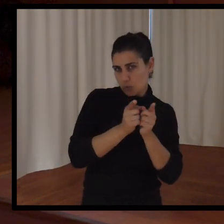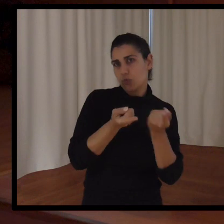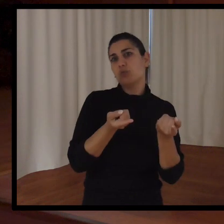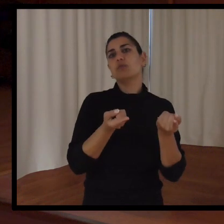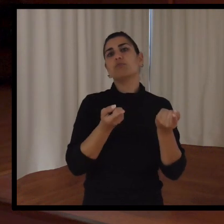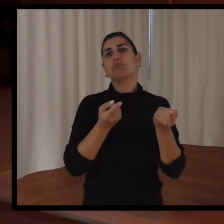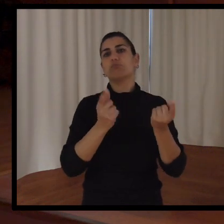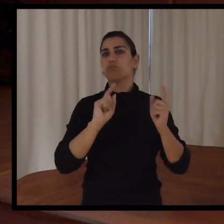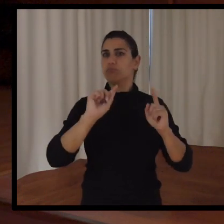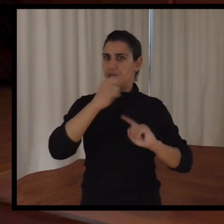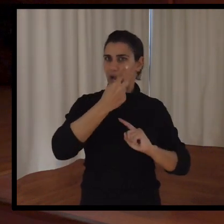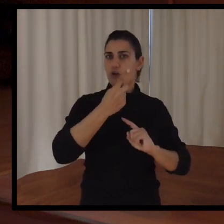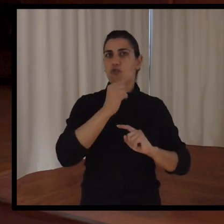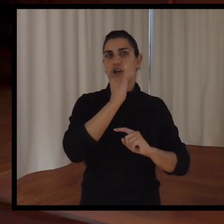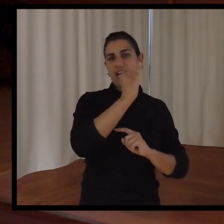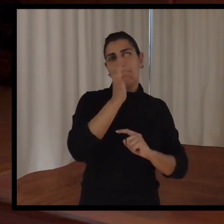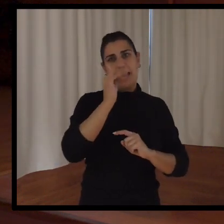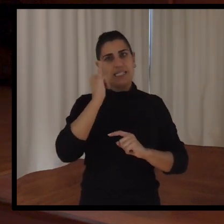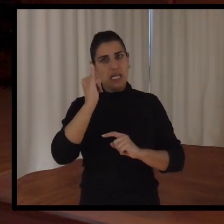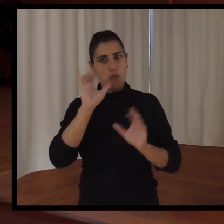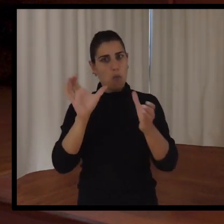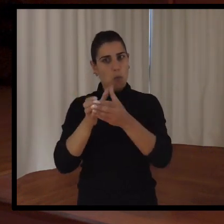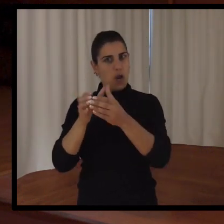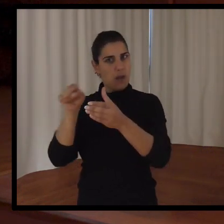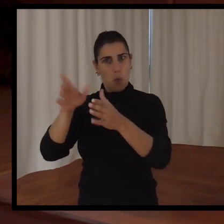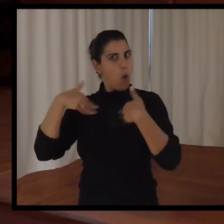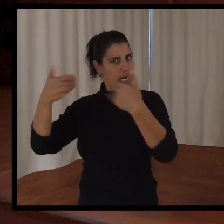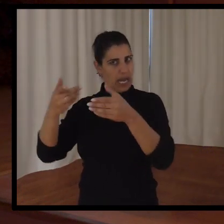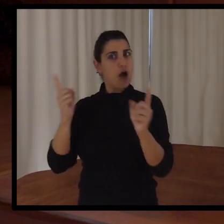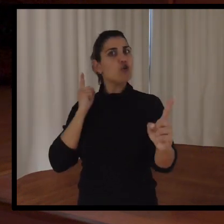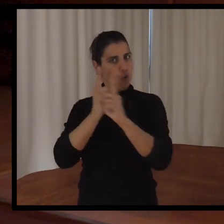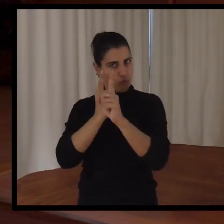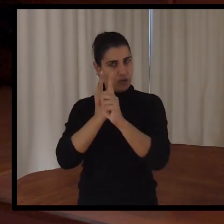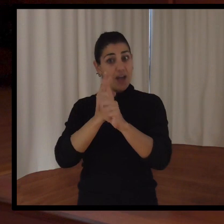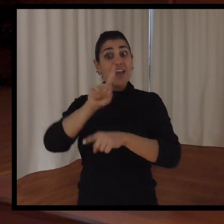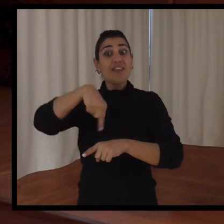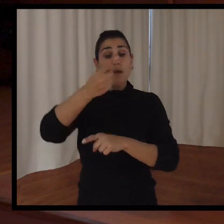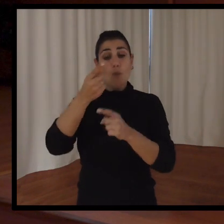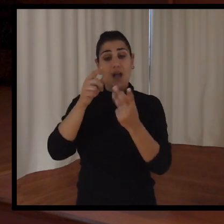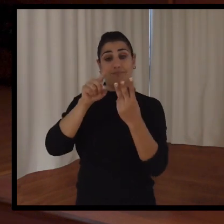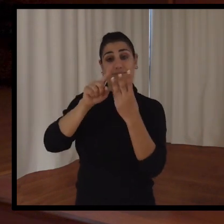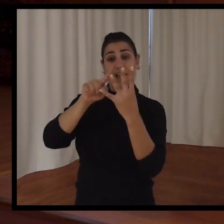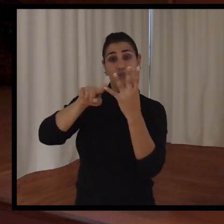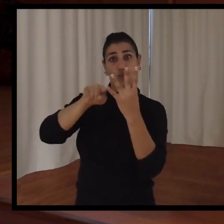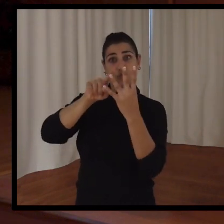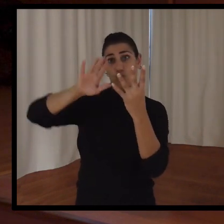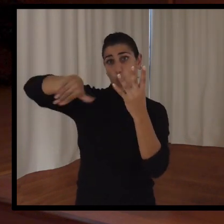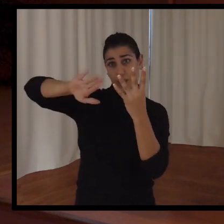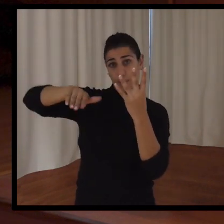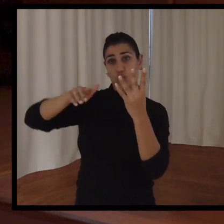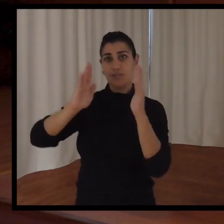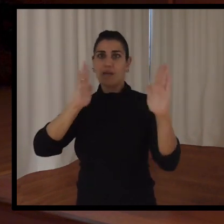el I más I contra cualquier equipo de la cadena, y los dos últimos tiempos jugamos mezclados.